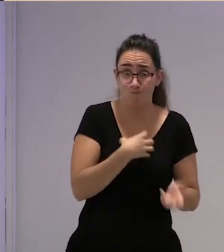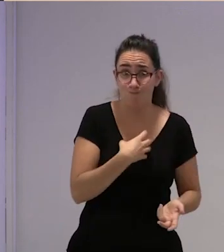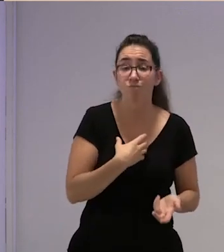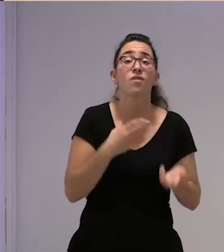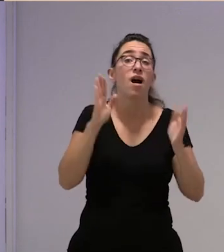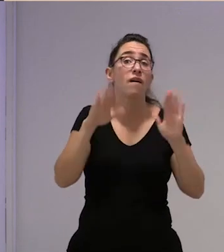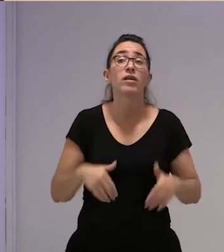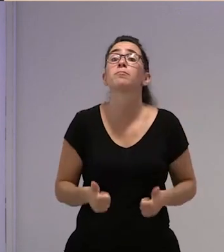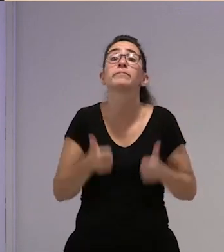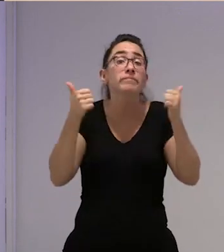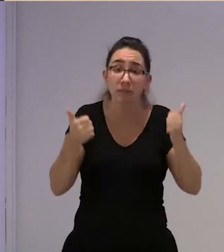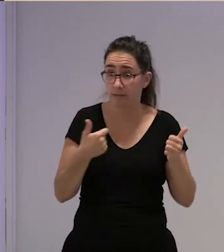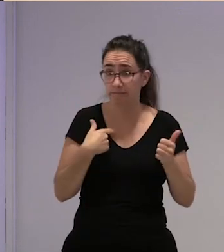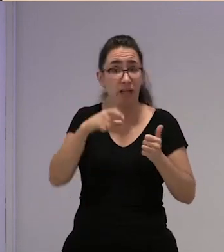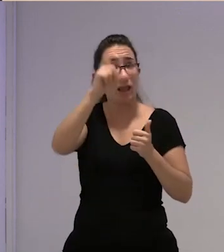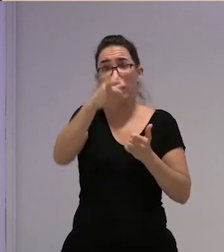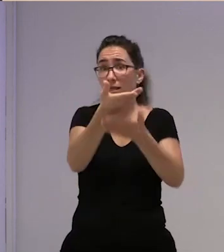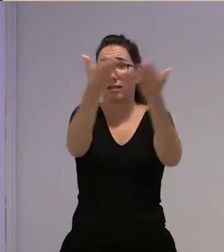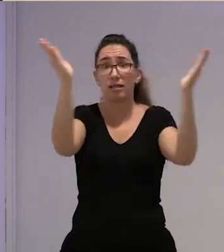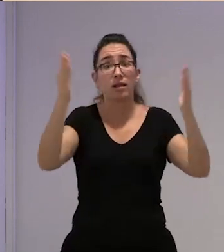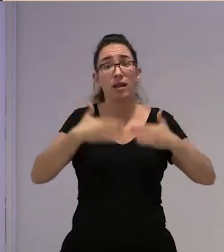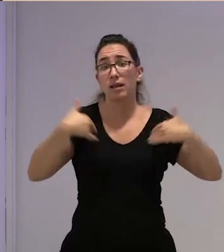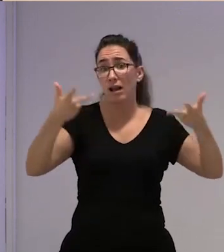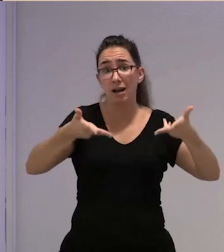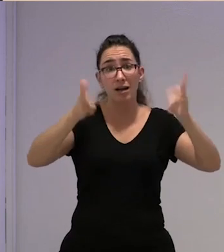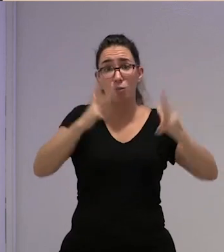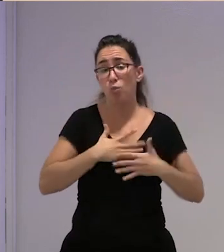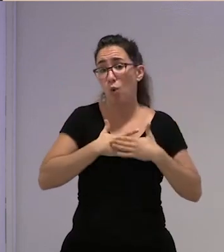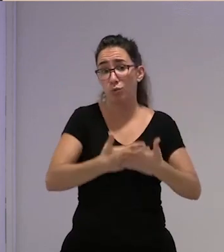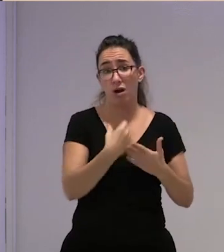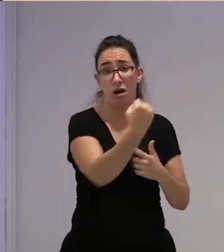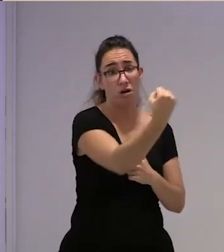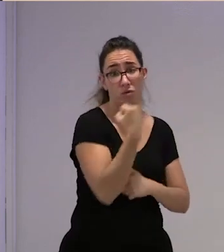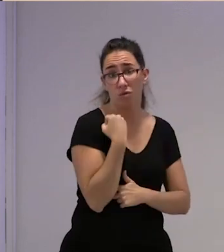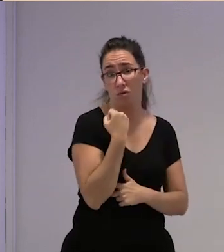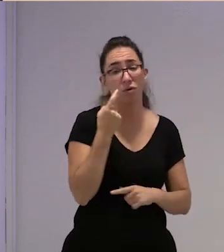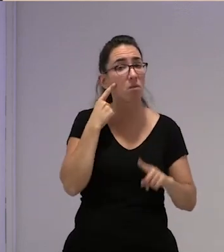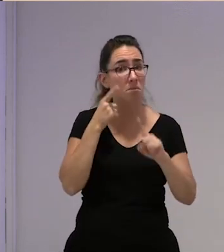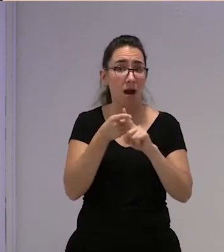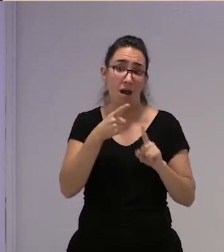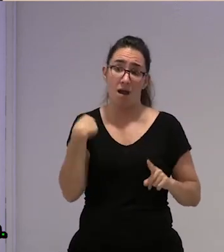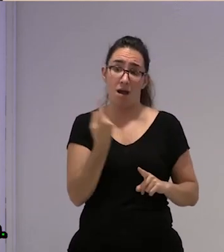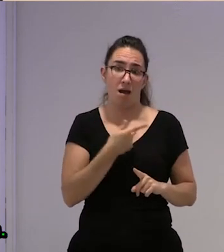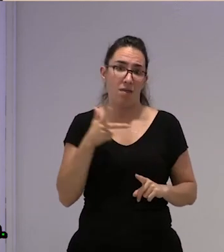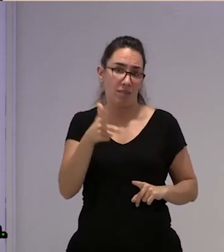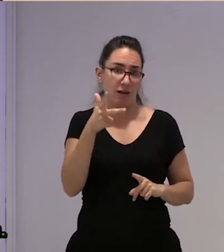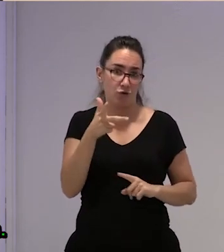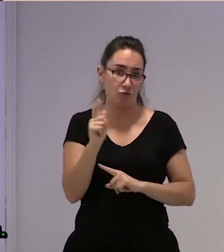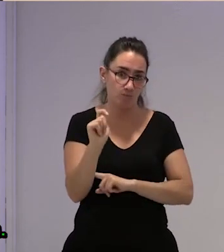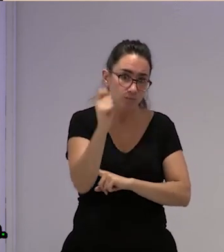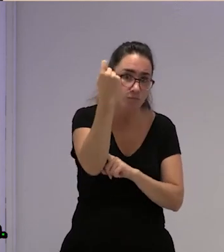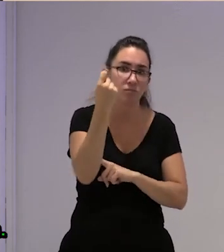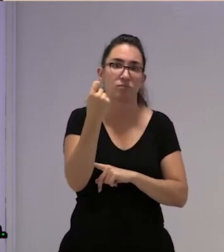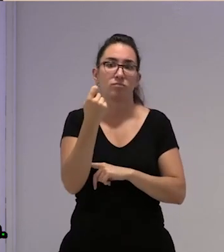es el apoyo de la gente que quiere pues ayudarnos a conseguir derechos y a